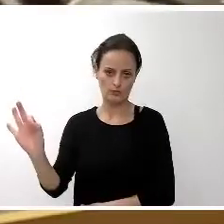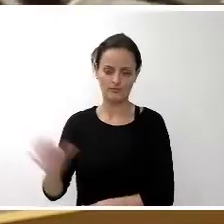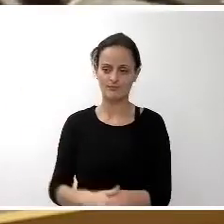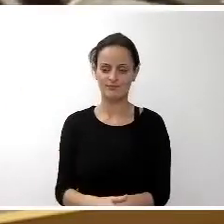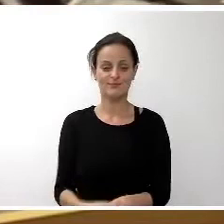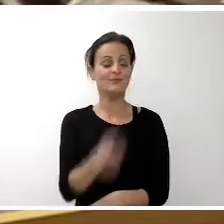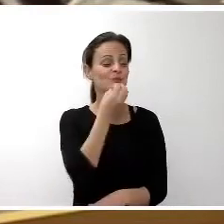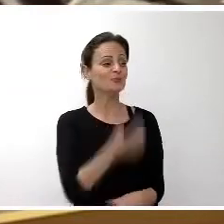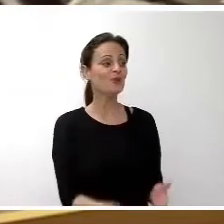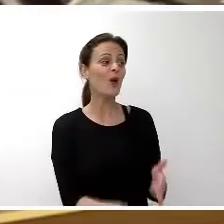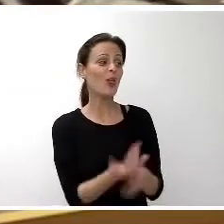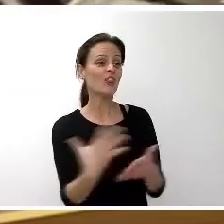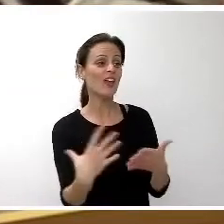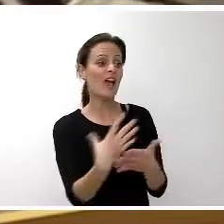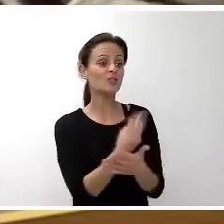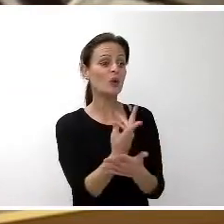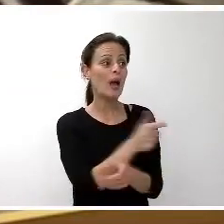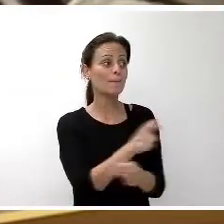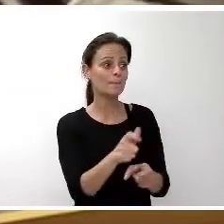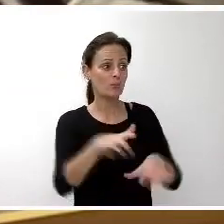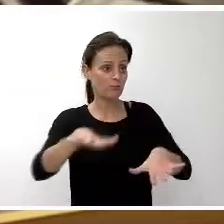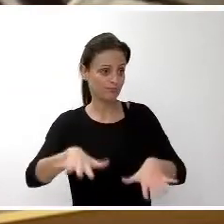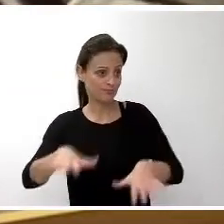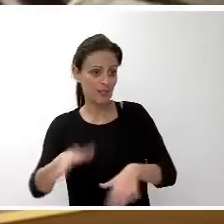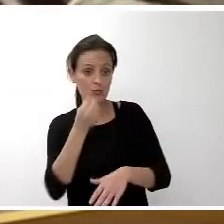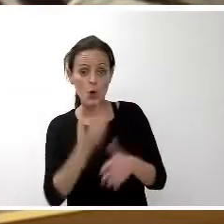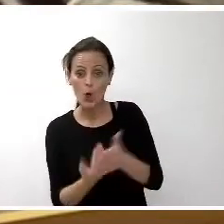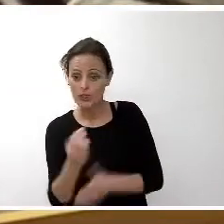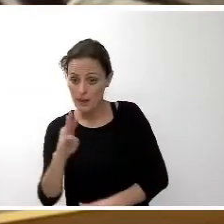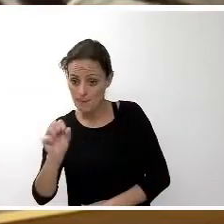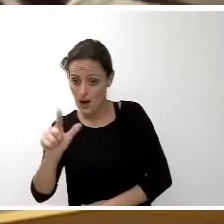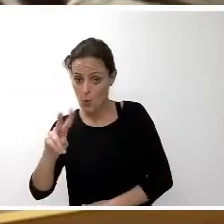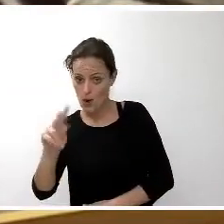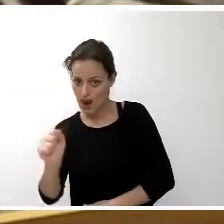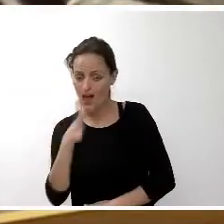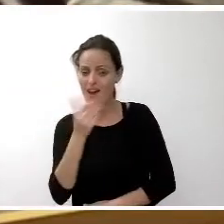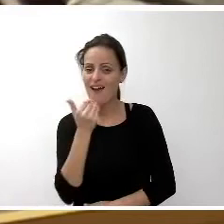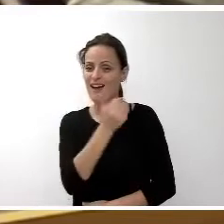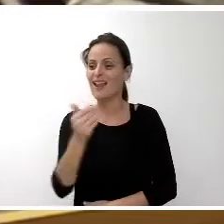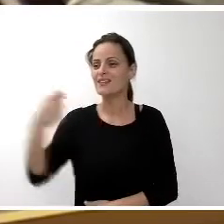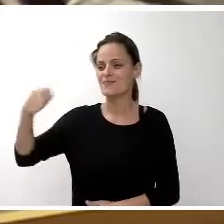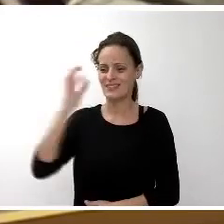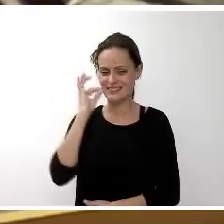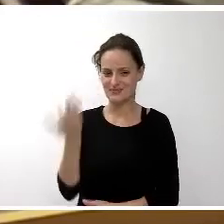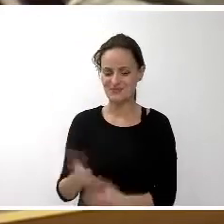Buenos días a todas las personas presentes. Muy buenos días, Paula. Muchas gracias, Presidenta.